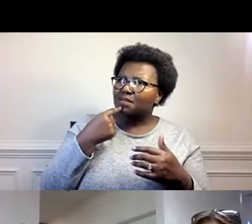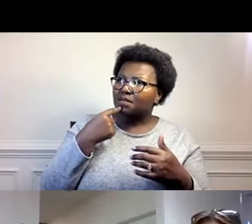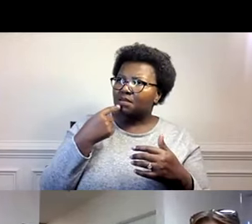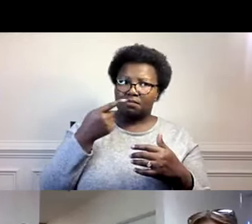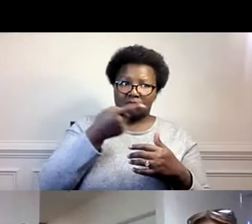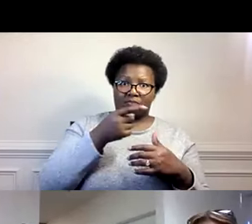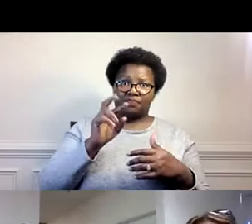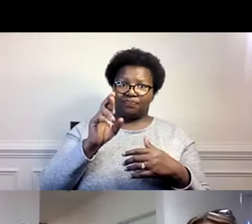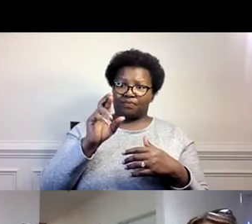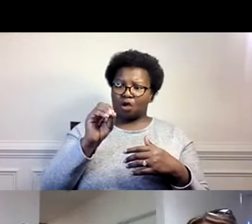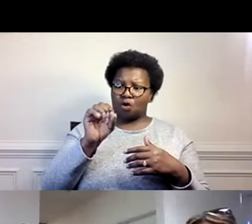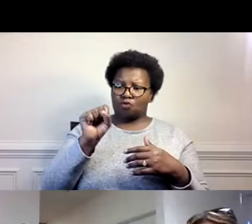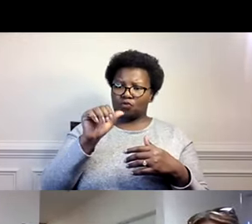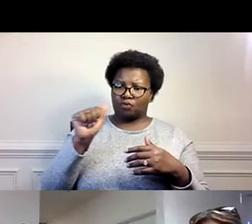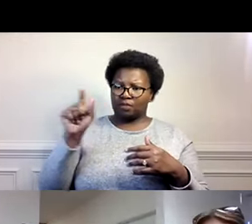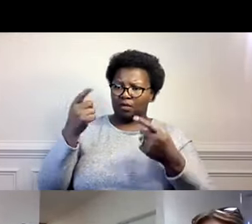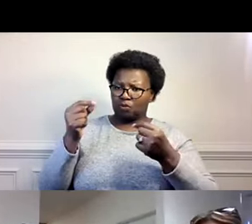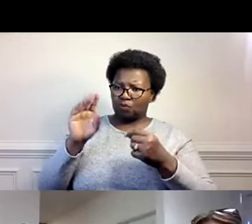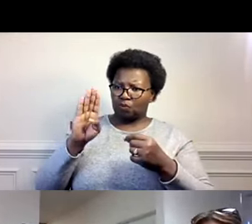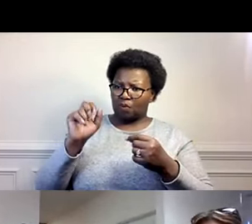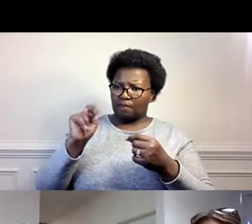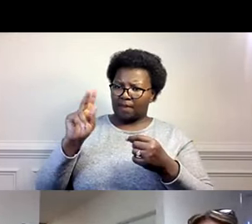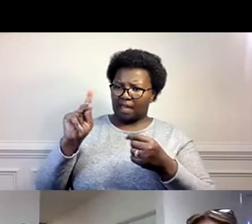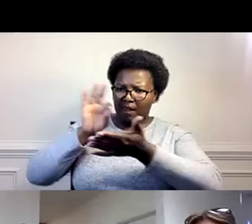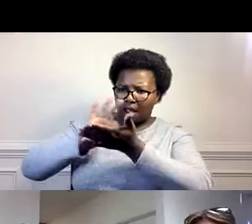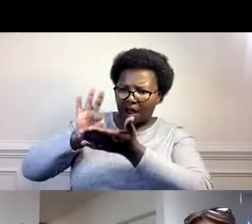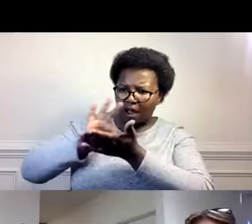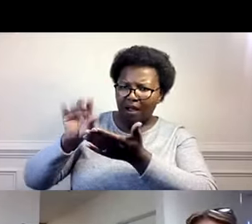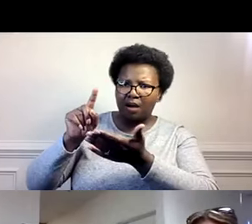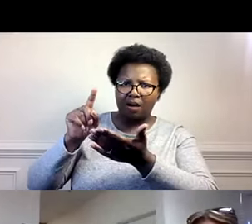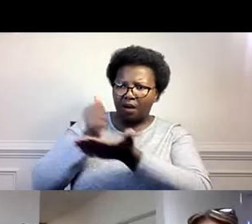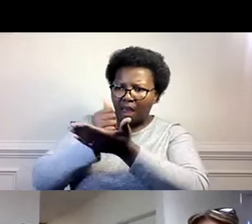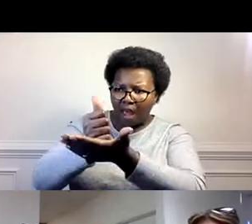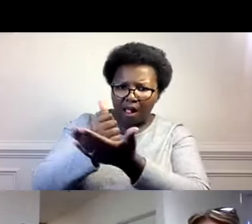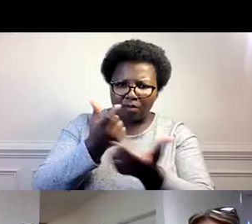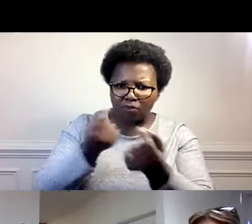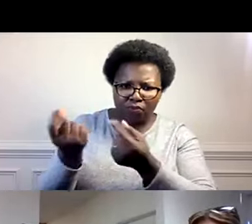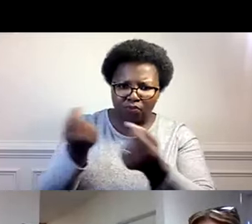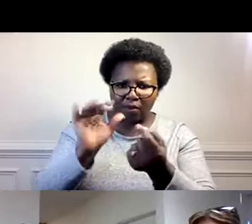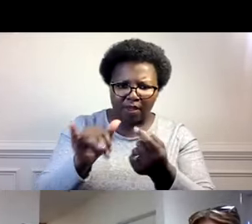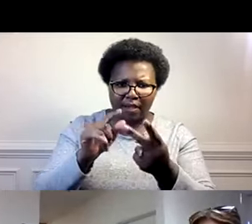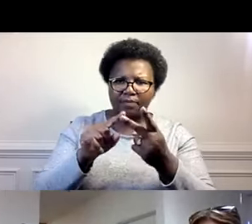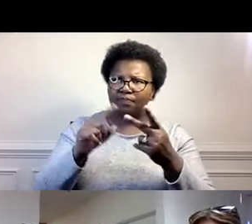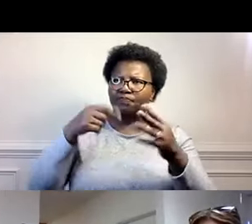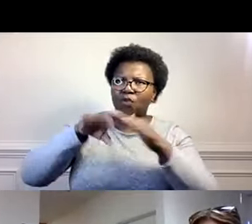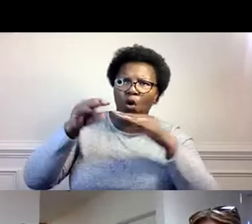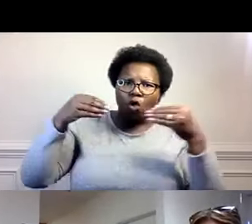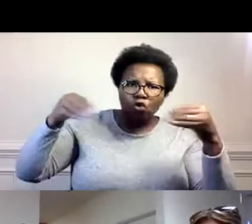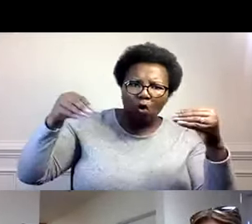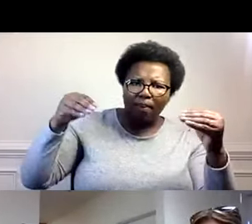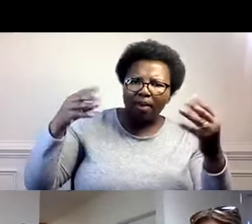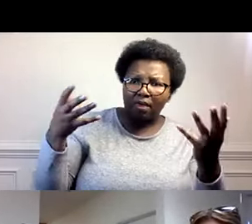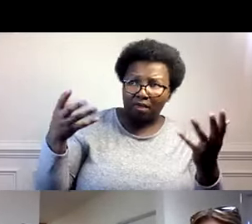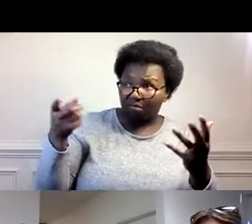¿Y qué tal? Bueno, como dijo. Como mencionaba aquí Rosa. La ayuda a ellos con